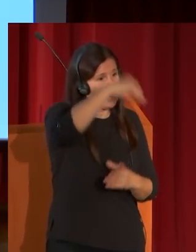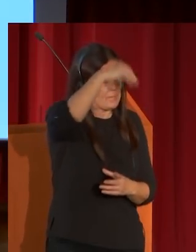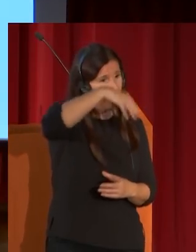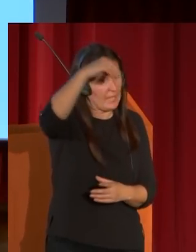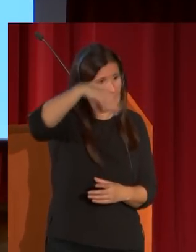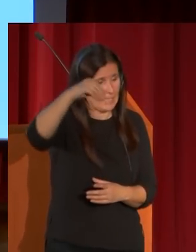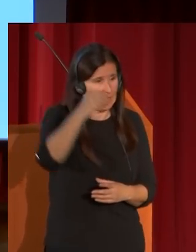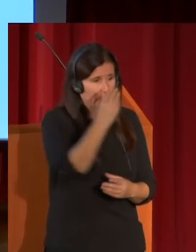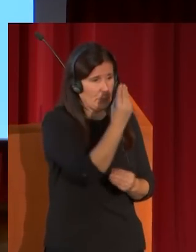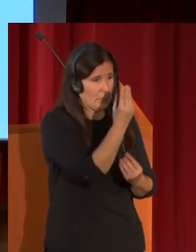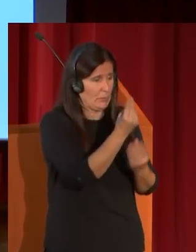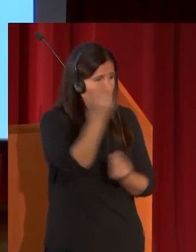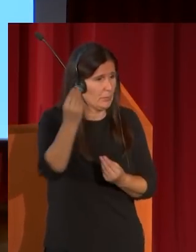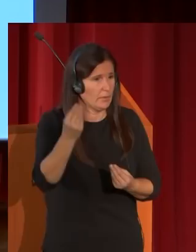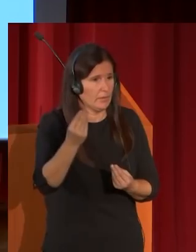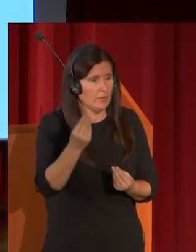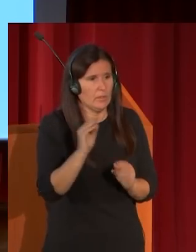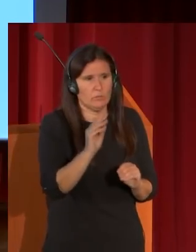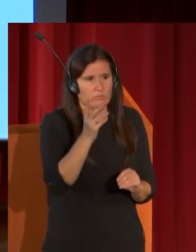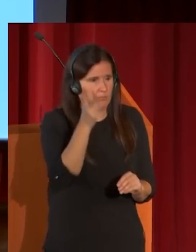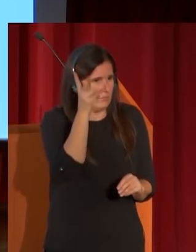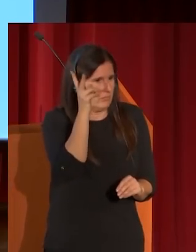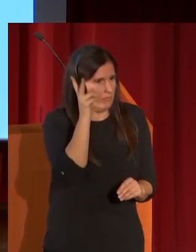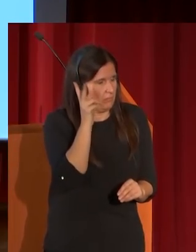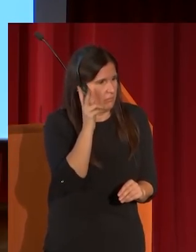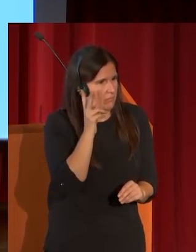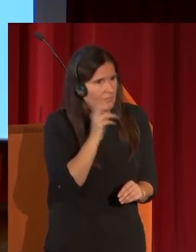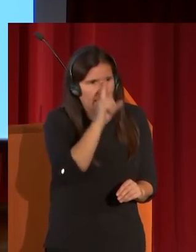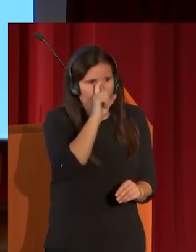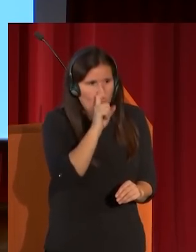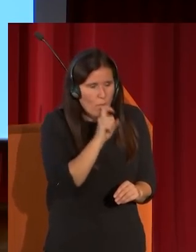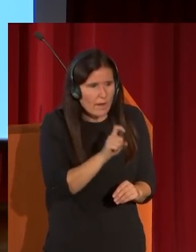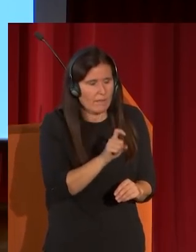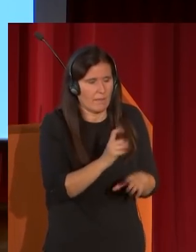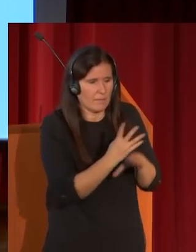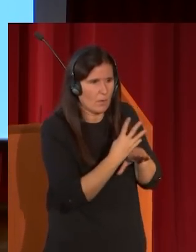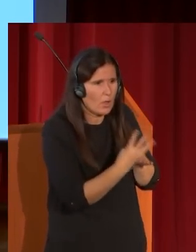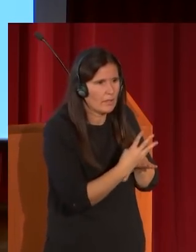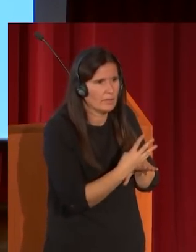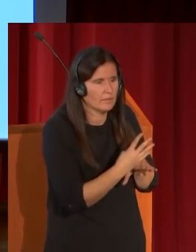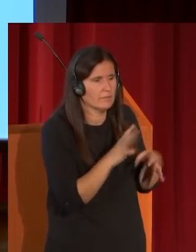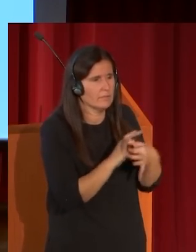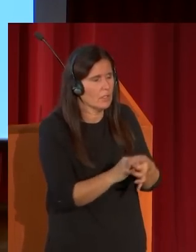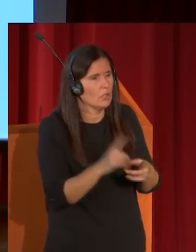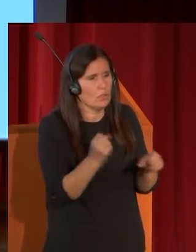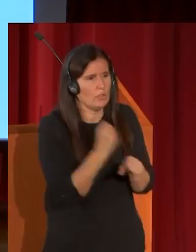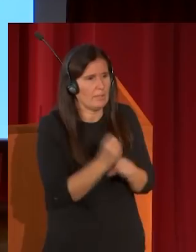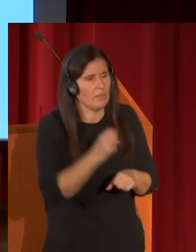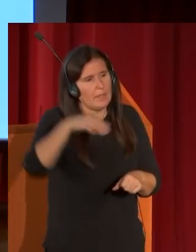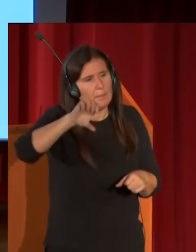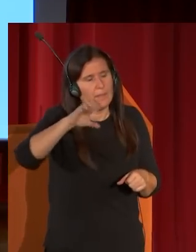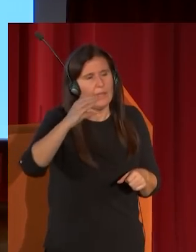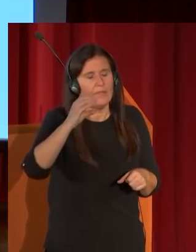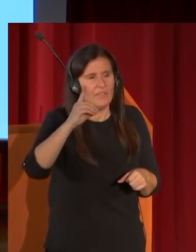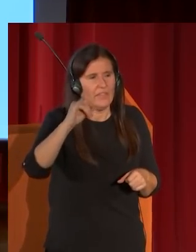superior del lienzo y su elegancia evoca el eco de los jardines de una de las obras de los jardines de Villa Medici